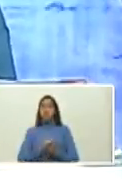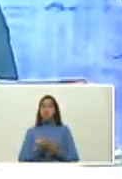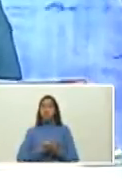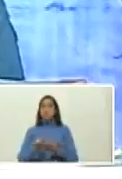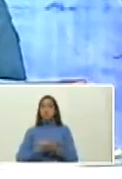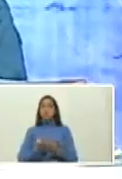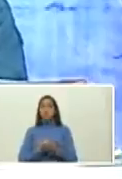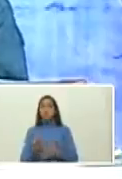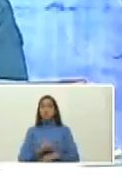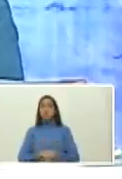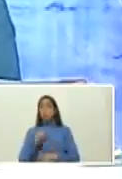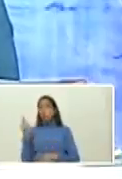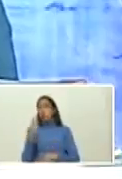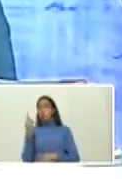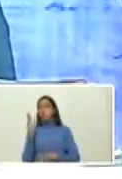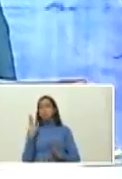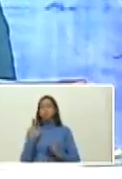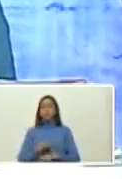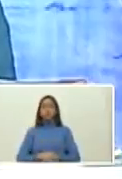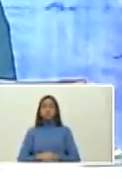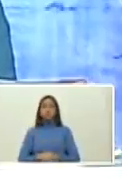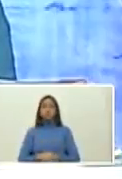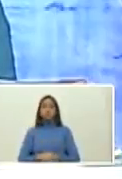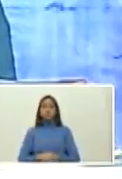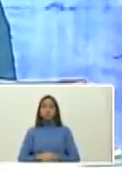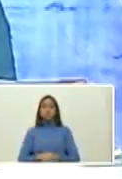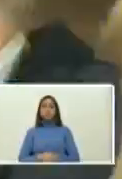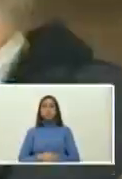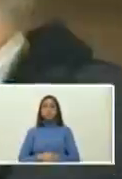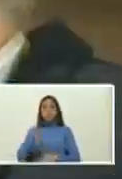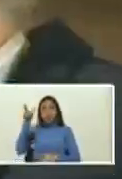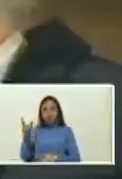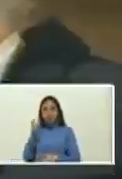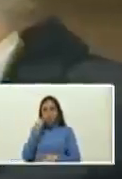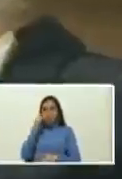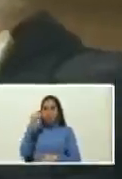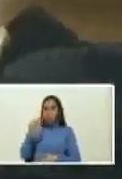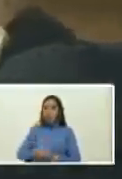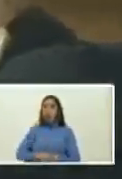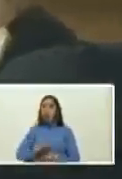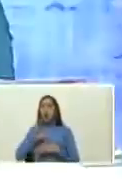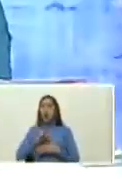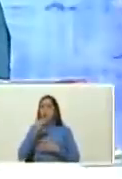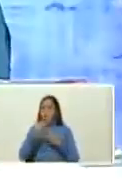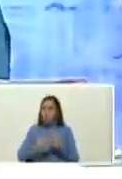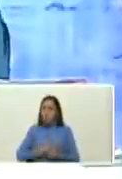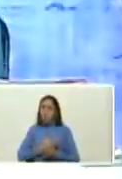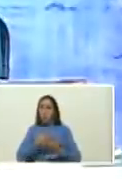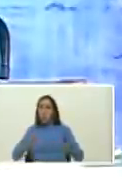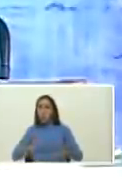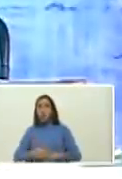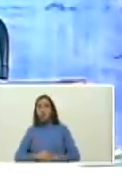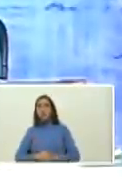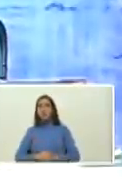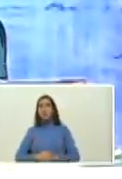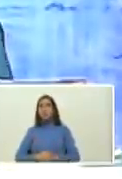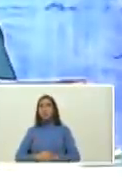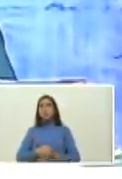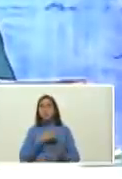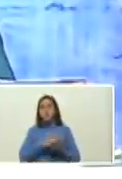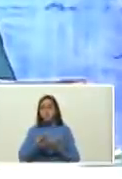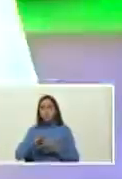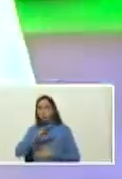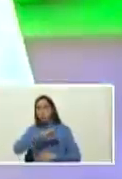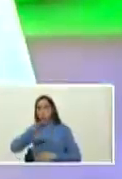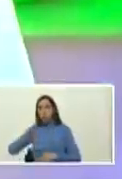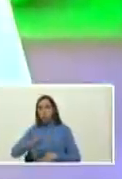única Vladimir Acosta el continente prodigioso Monte Ávila Editores